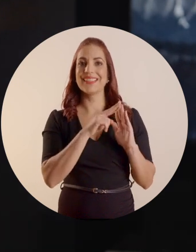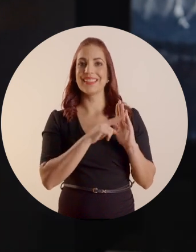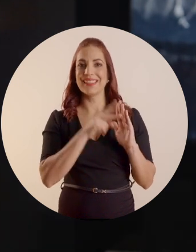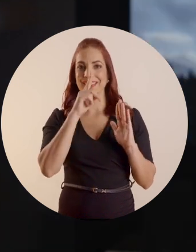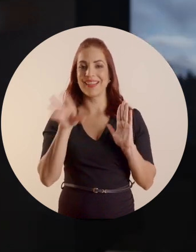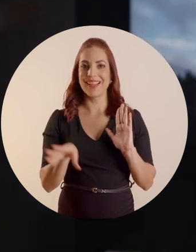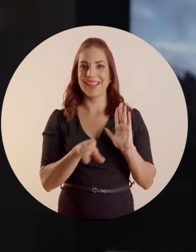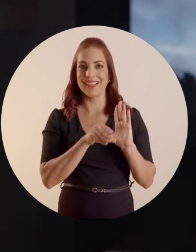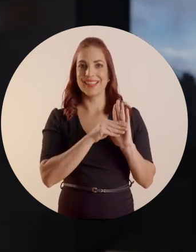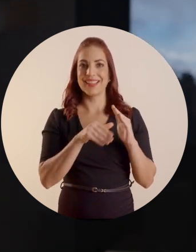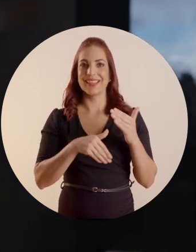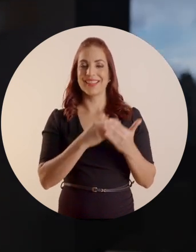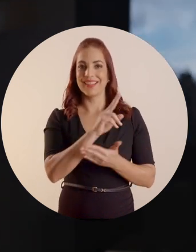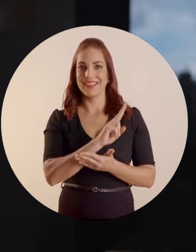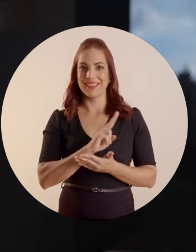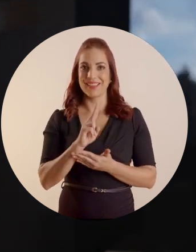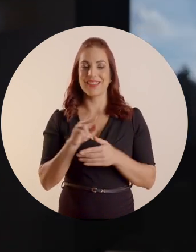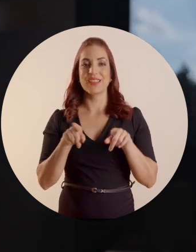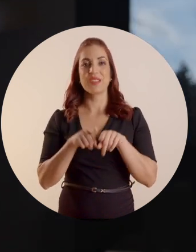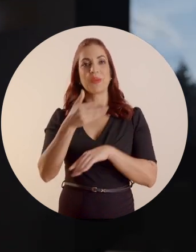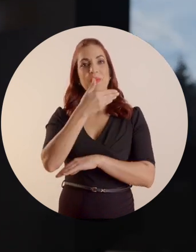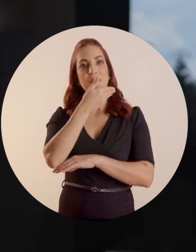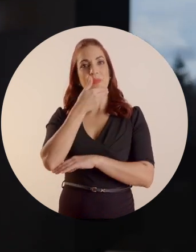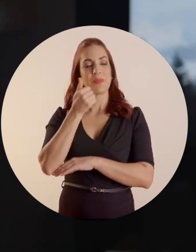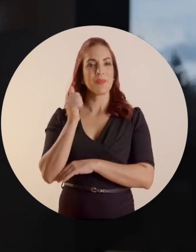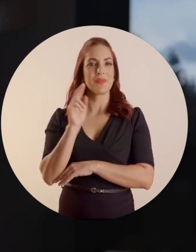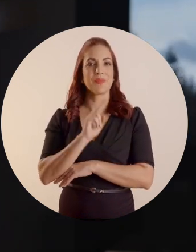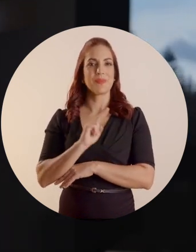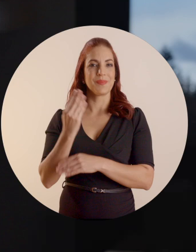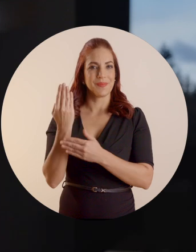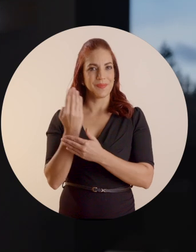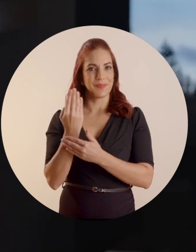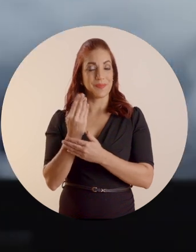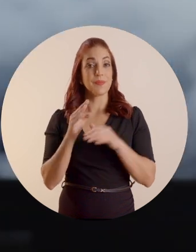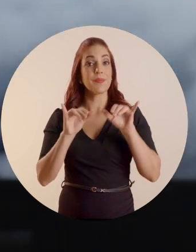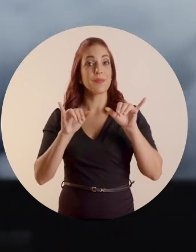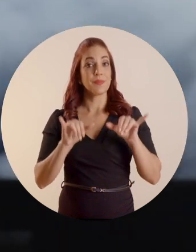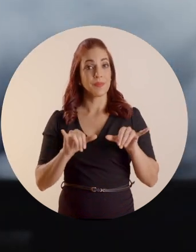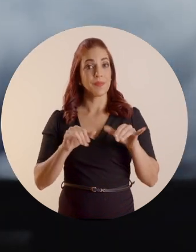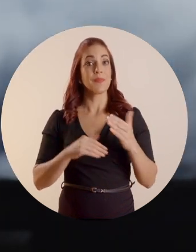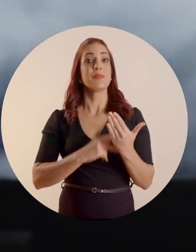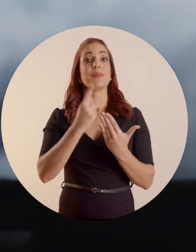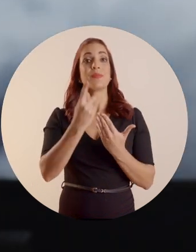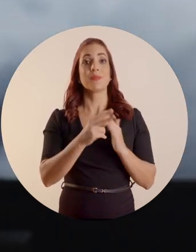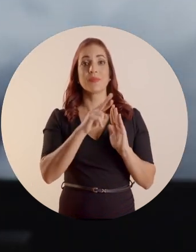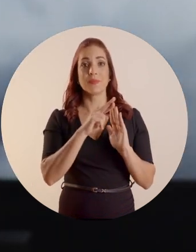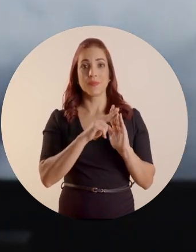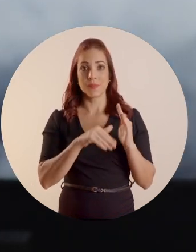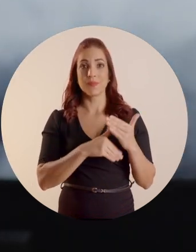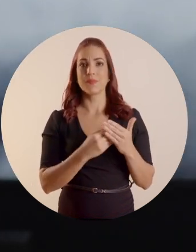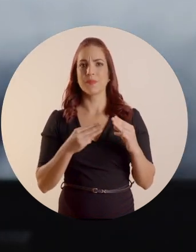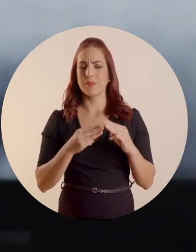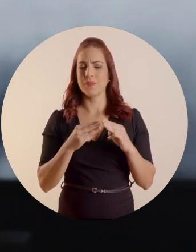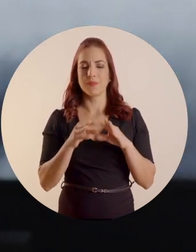software para añadir nuevas funciones y mejorar condiciones de uso del TV. Mantener tu software actualizado